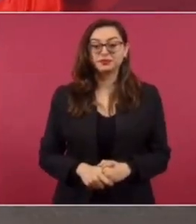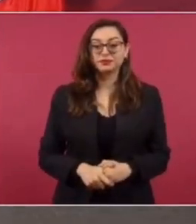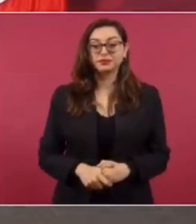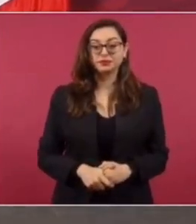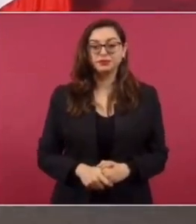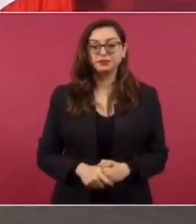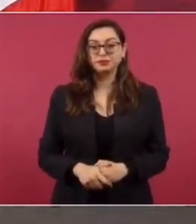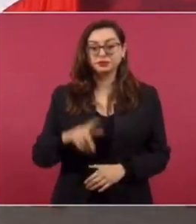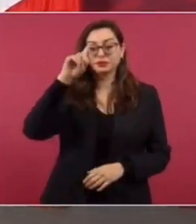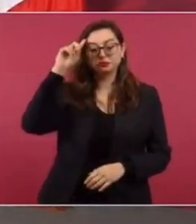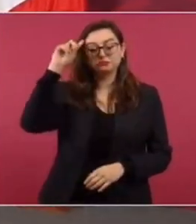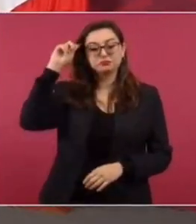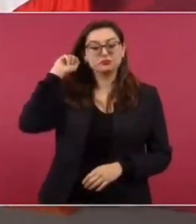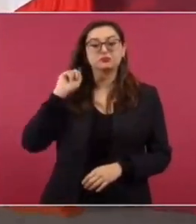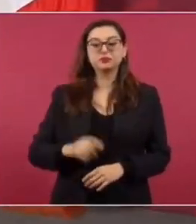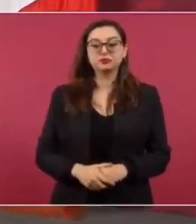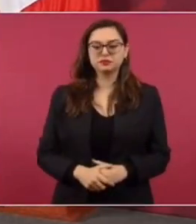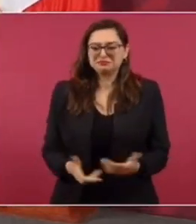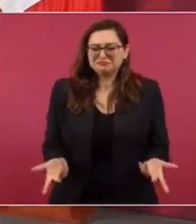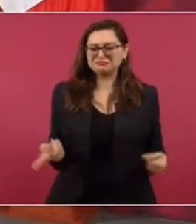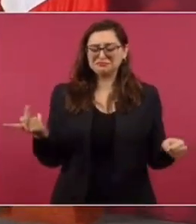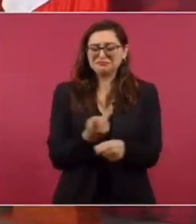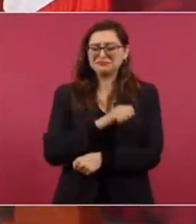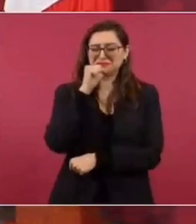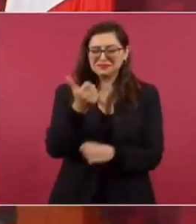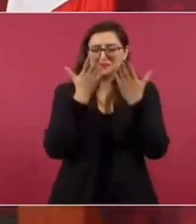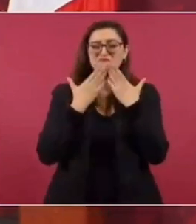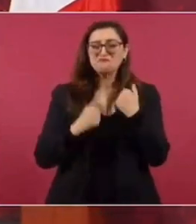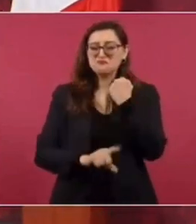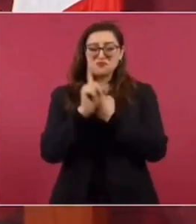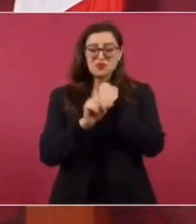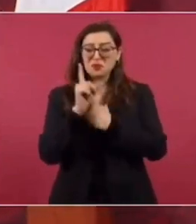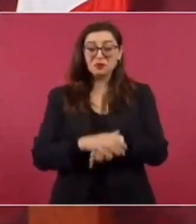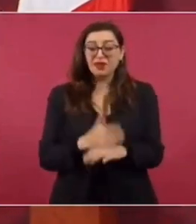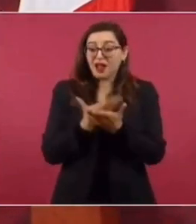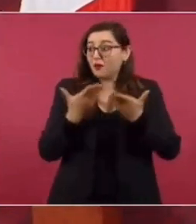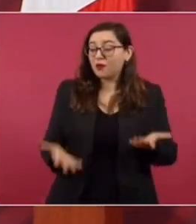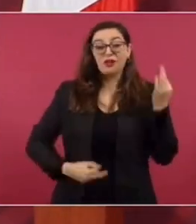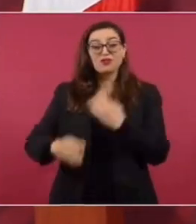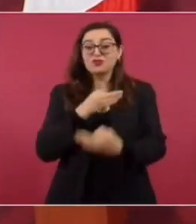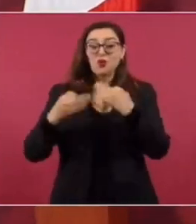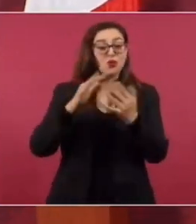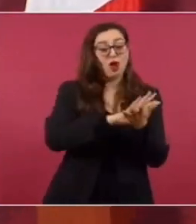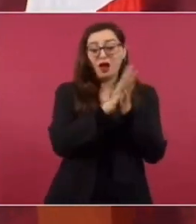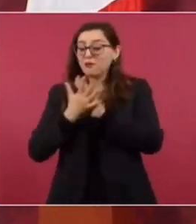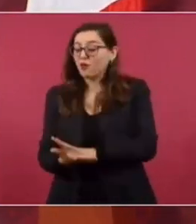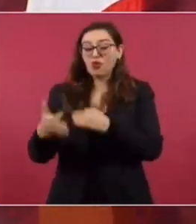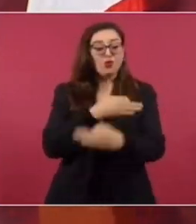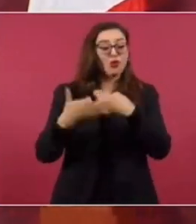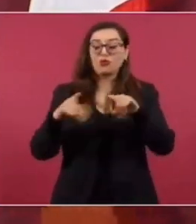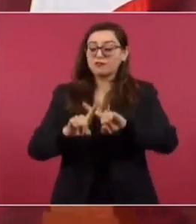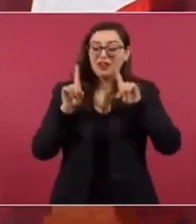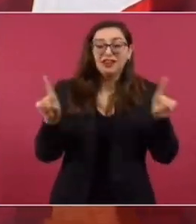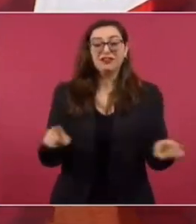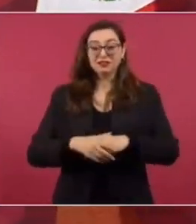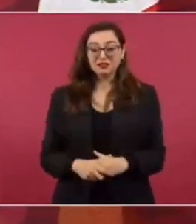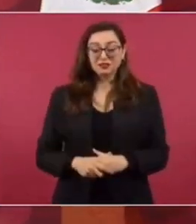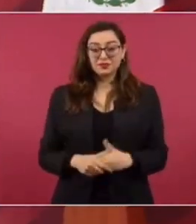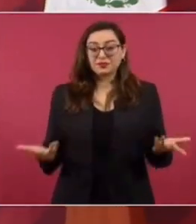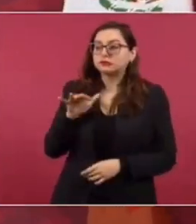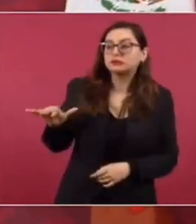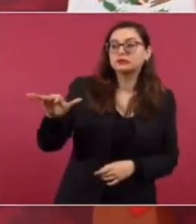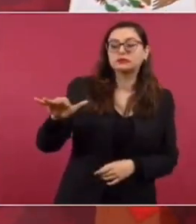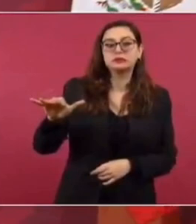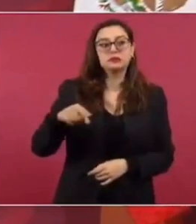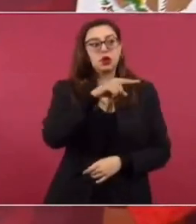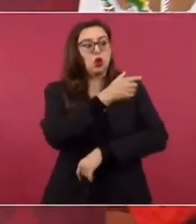No, no, no, no, no, no. Es que no pasa nada. Ya cambió todo. Un senador, un diputado ya tiene